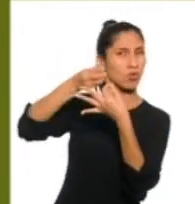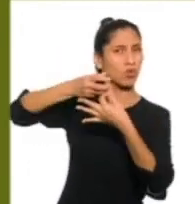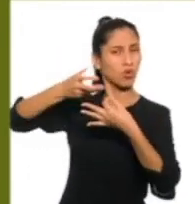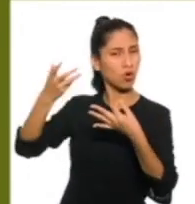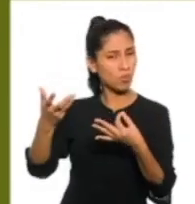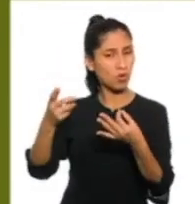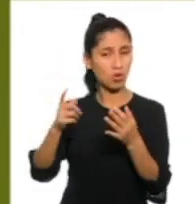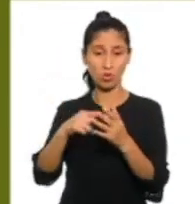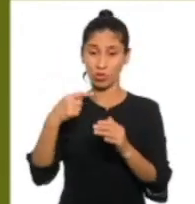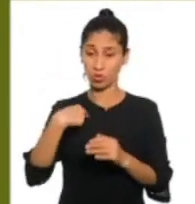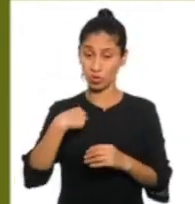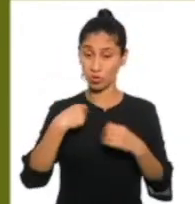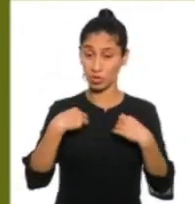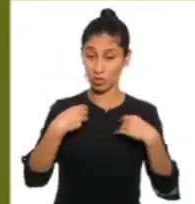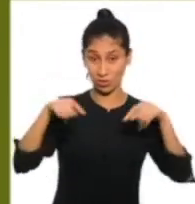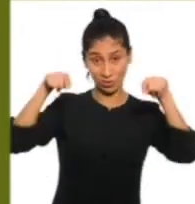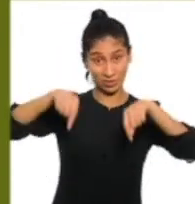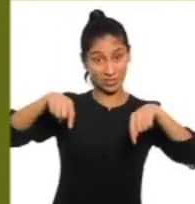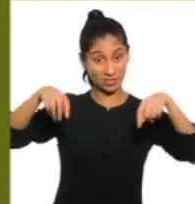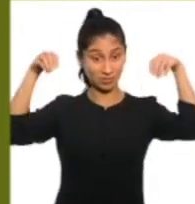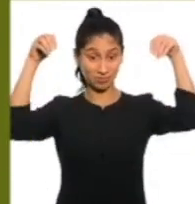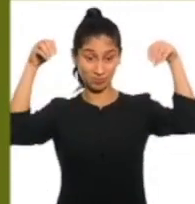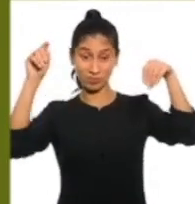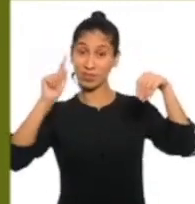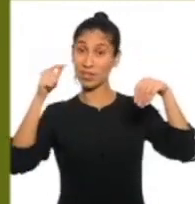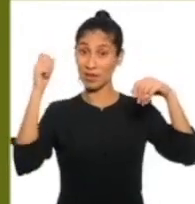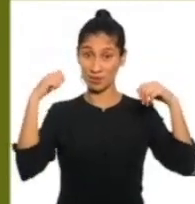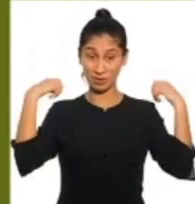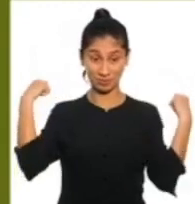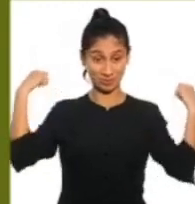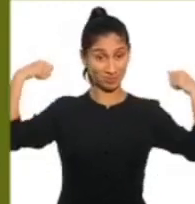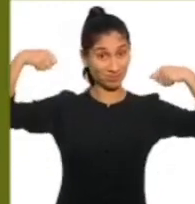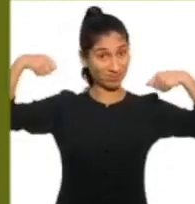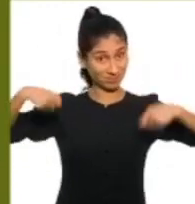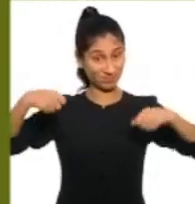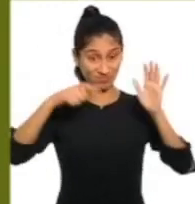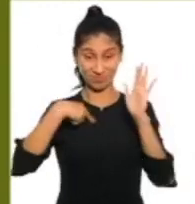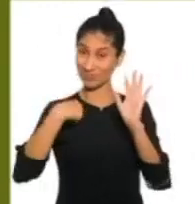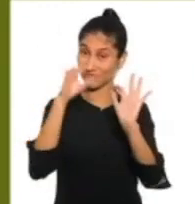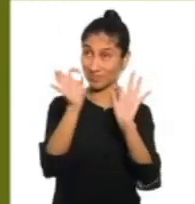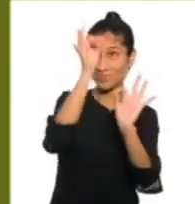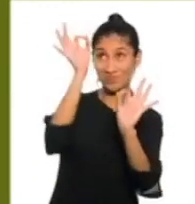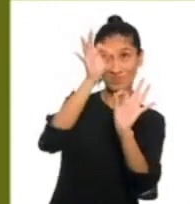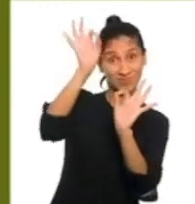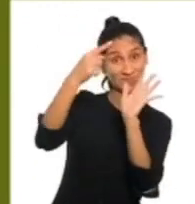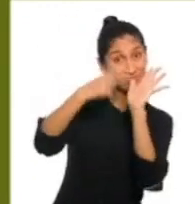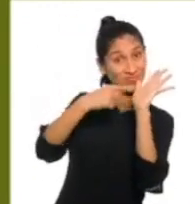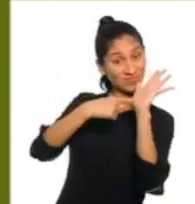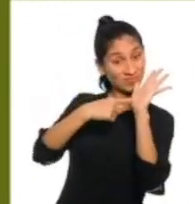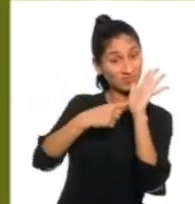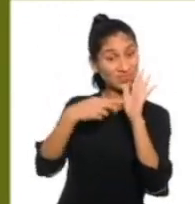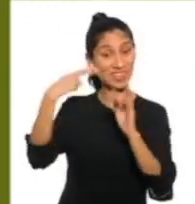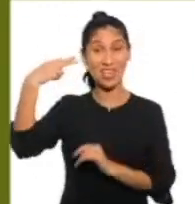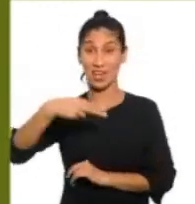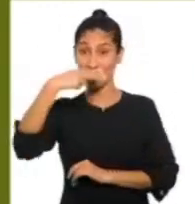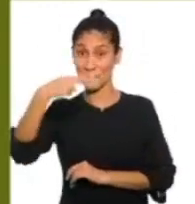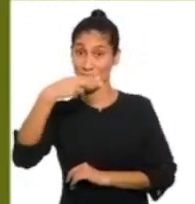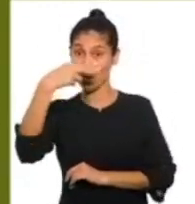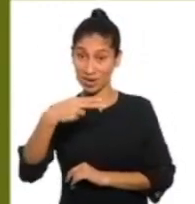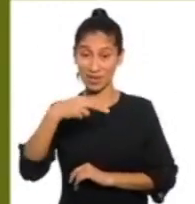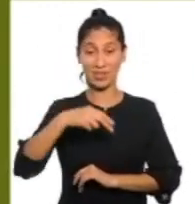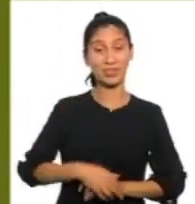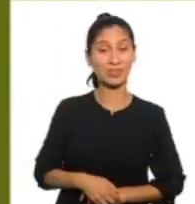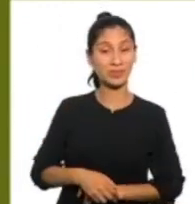yo tengo aquí una mantita hecha a mano. En huancayo.